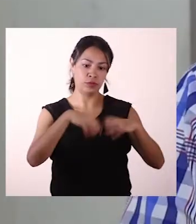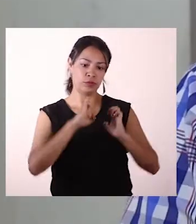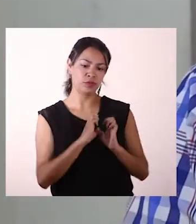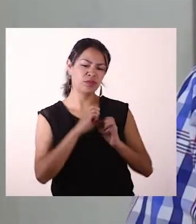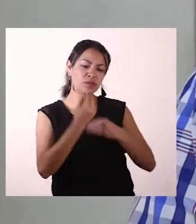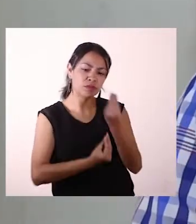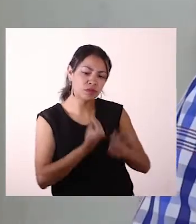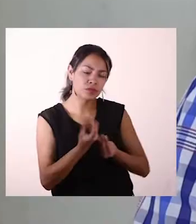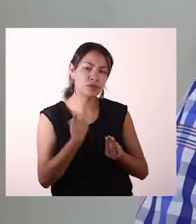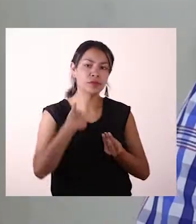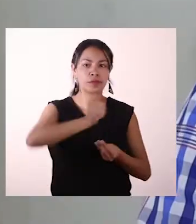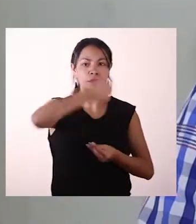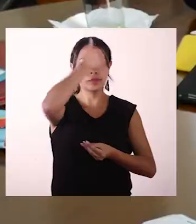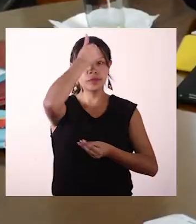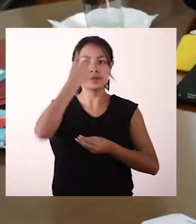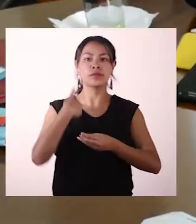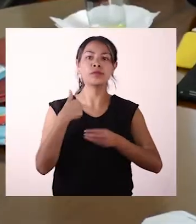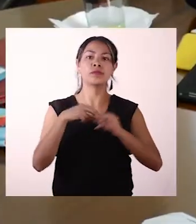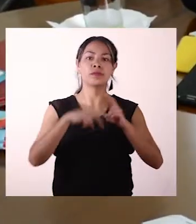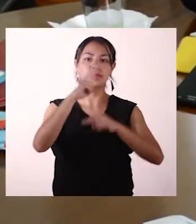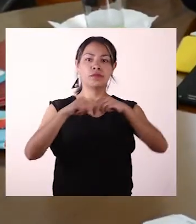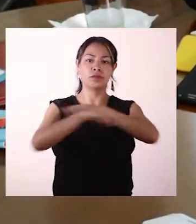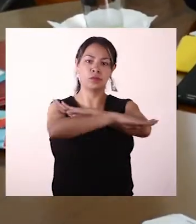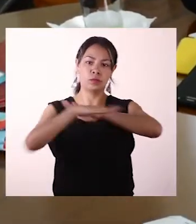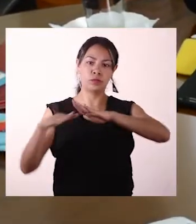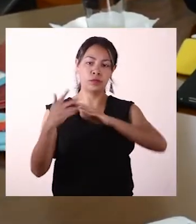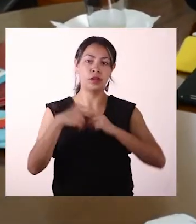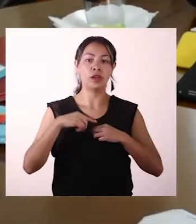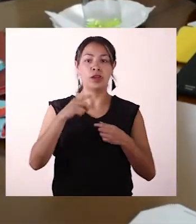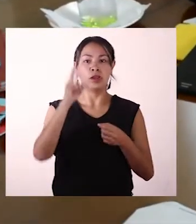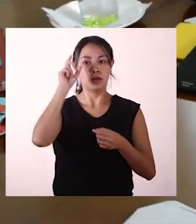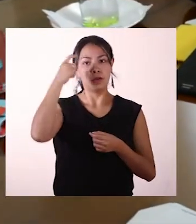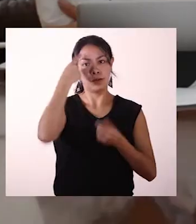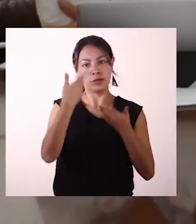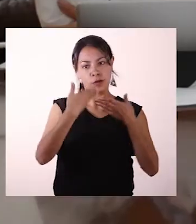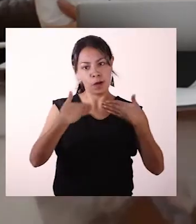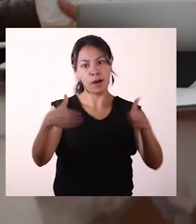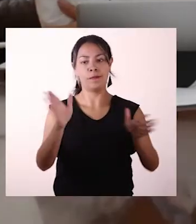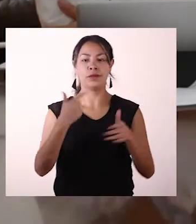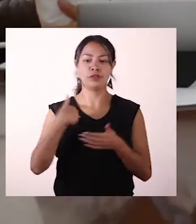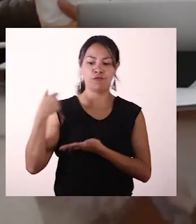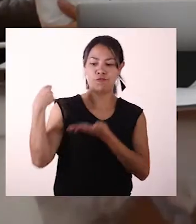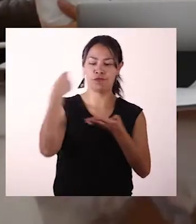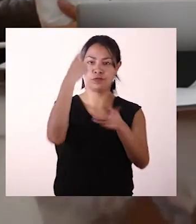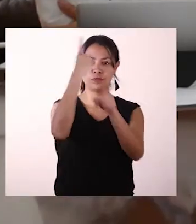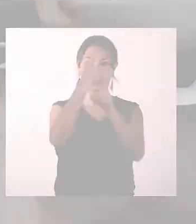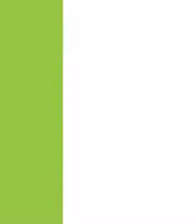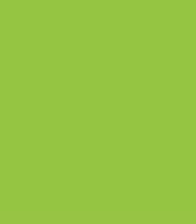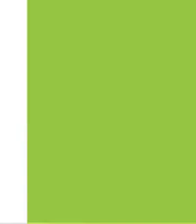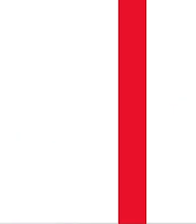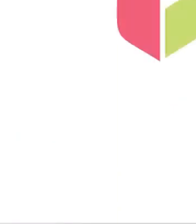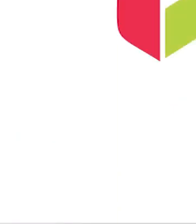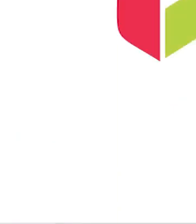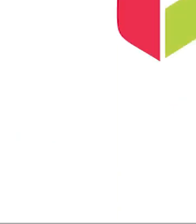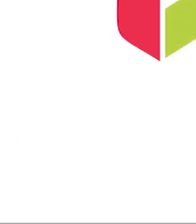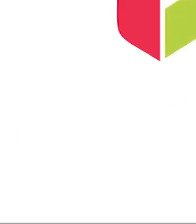el pavimento. En un gobierno abierto, la participación traza la ruta de la ejecución de los recursos.